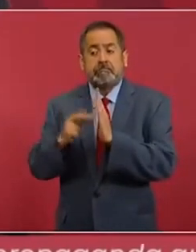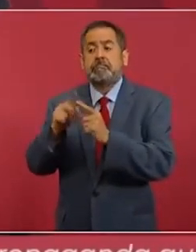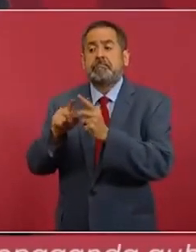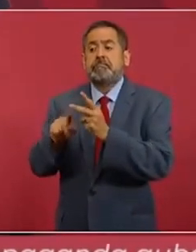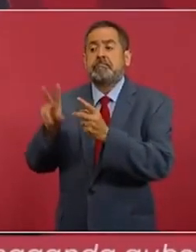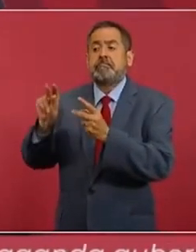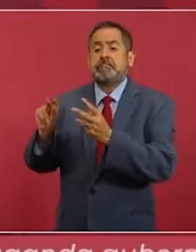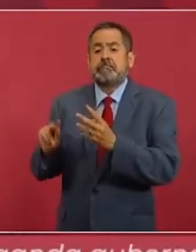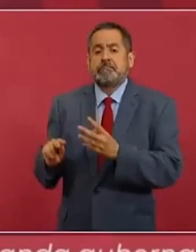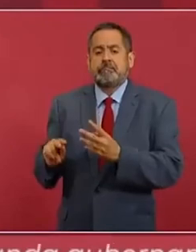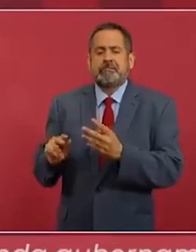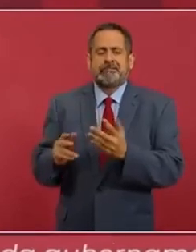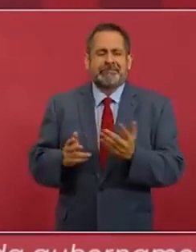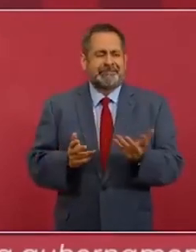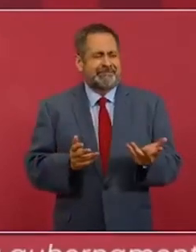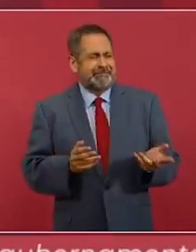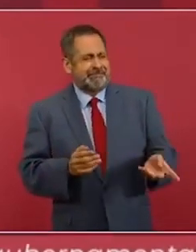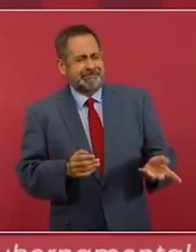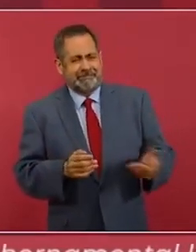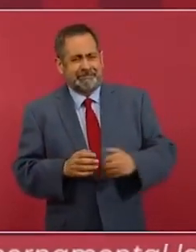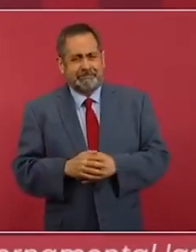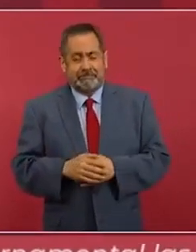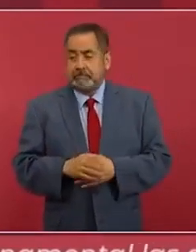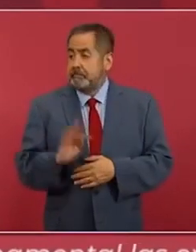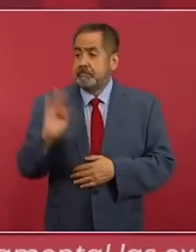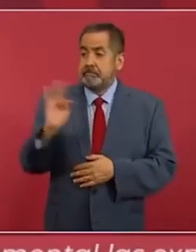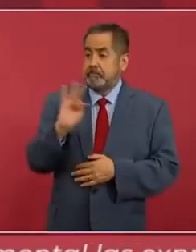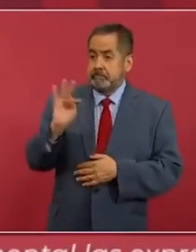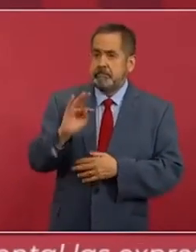Si no voy a ganar,